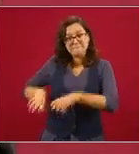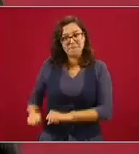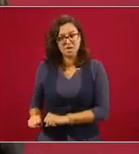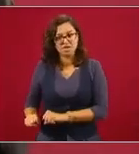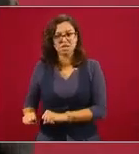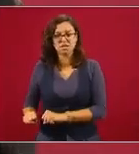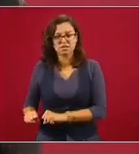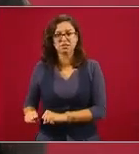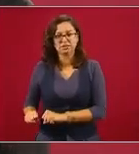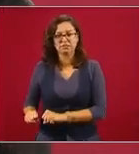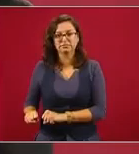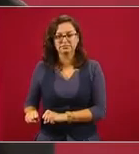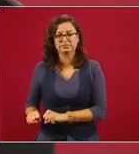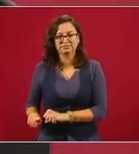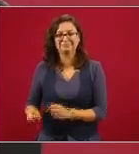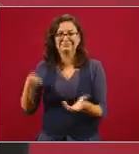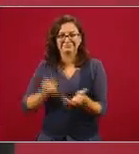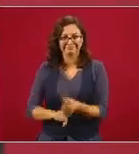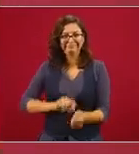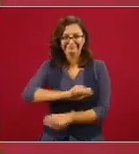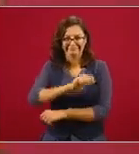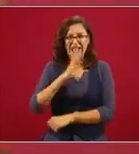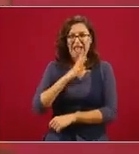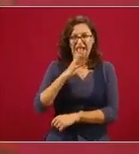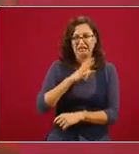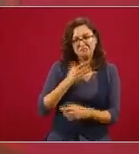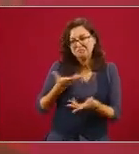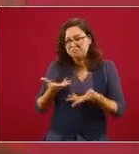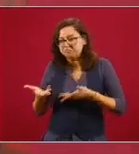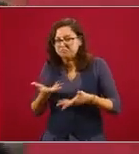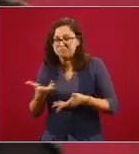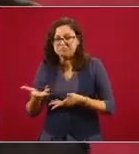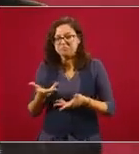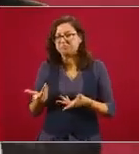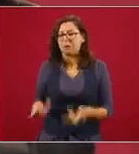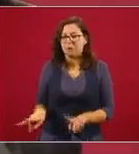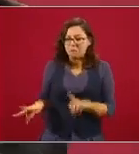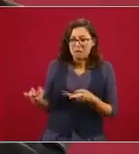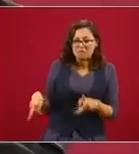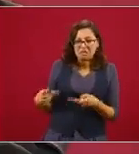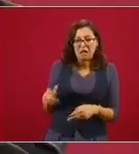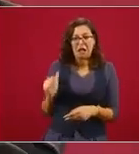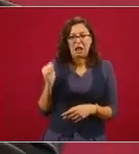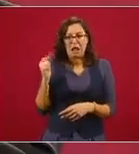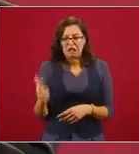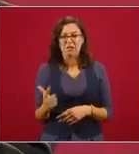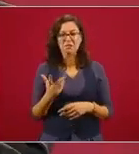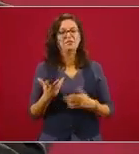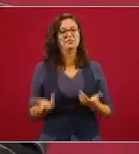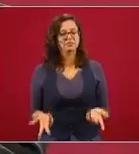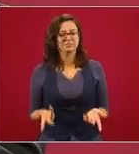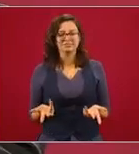negociar con los terrenos, no quedarse.